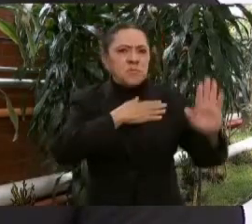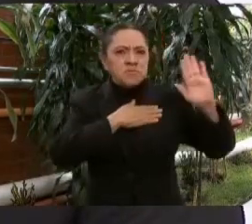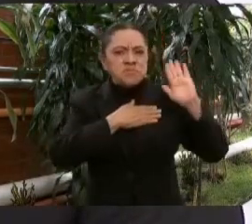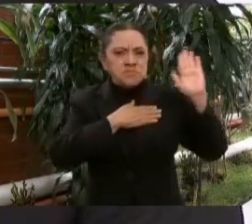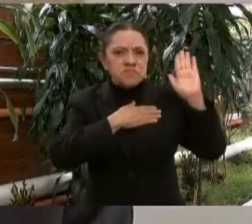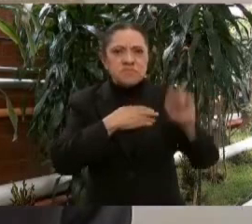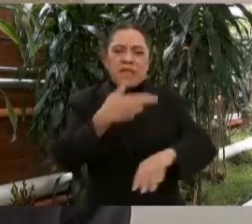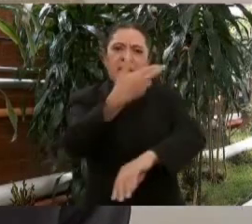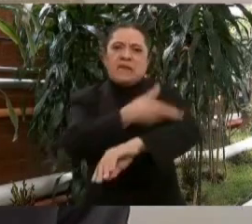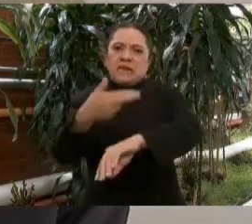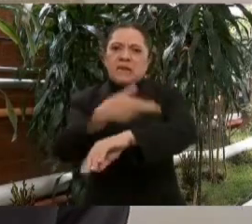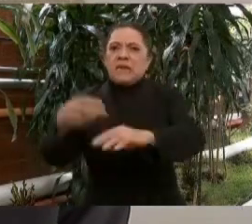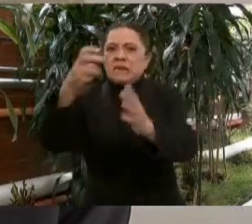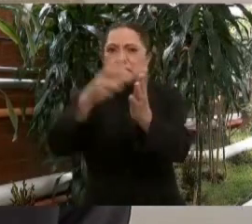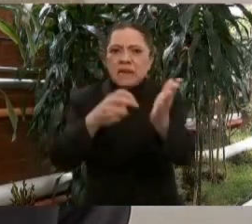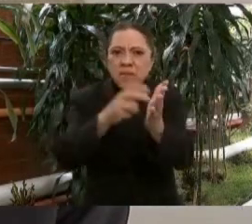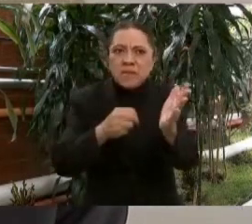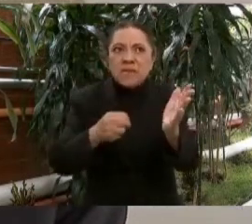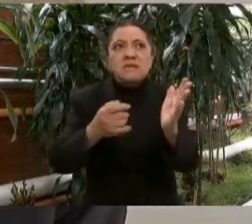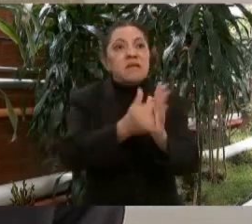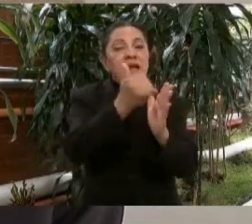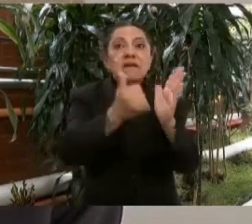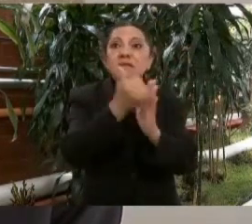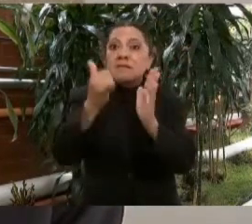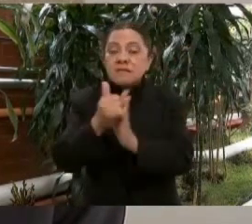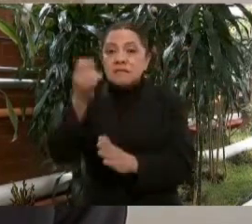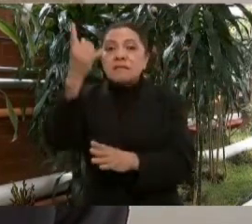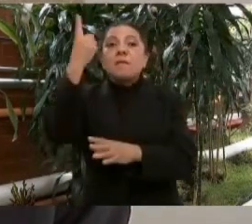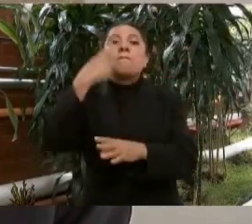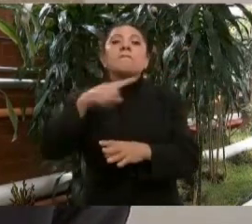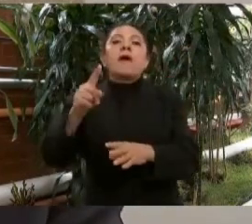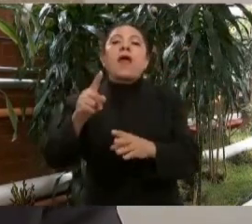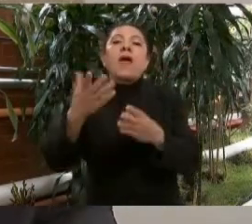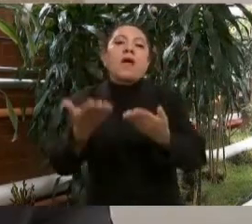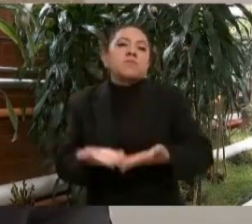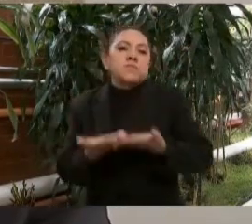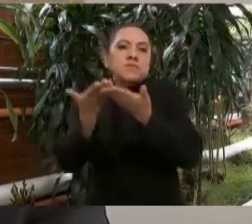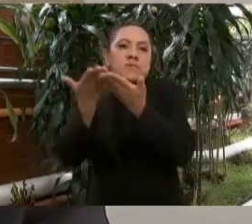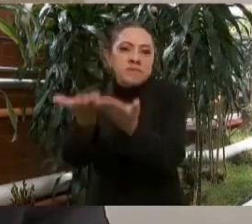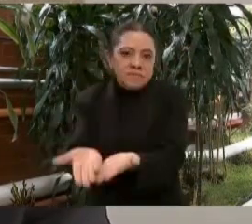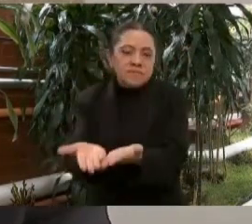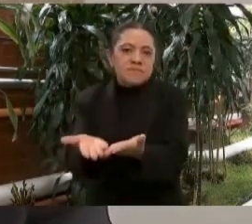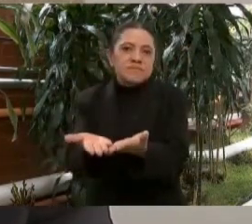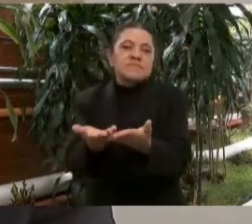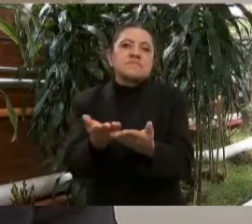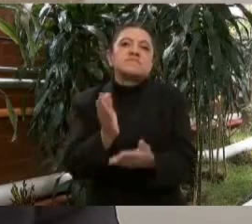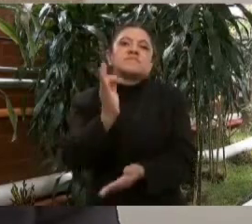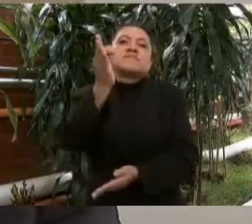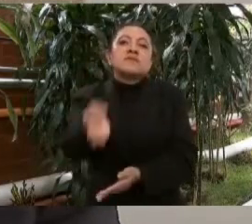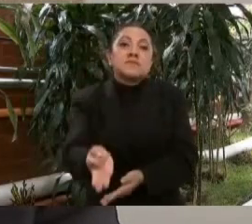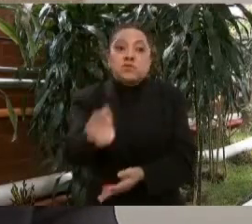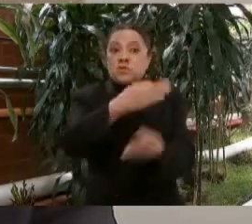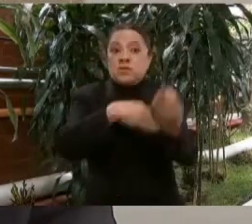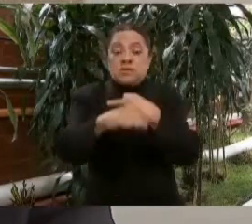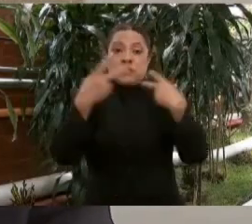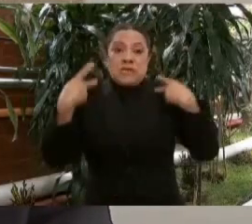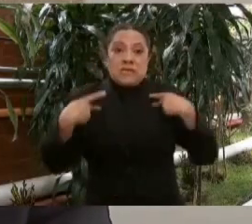ponerlo a disposición de la gente